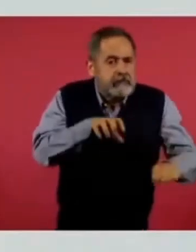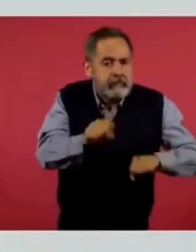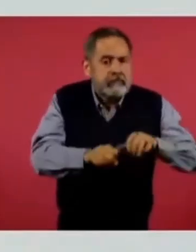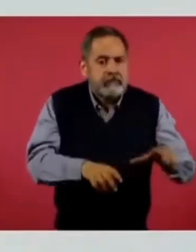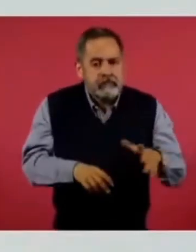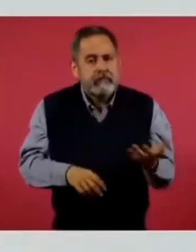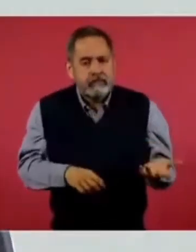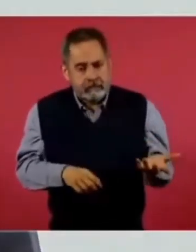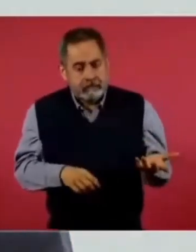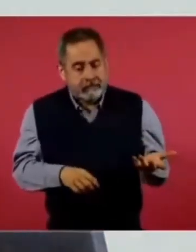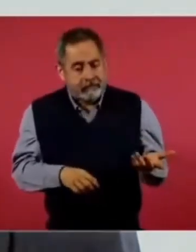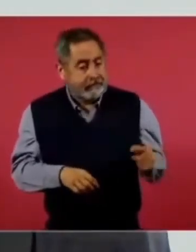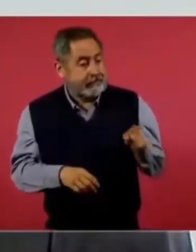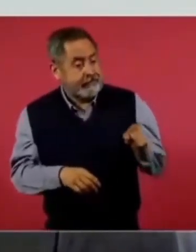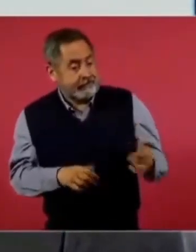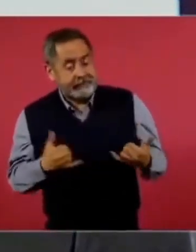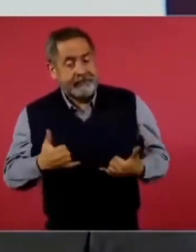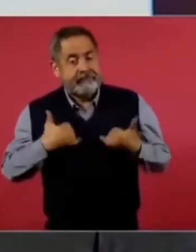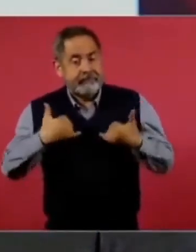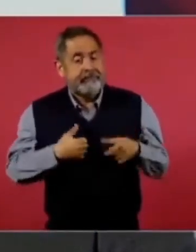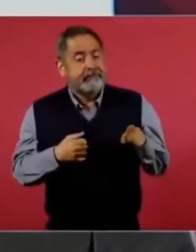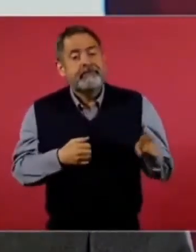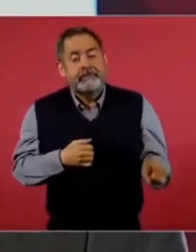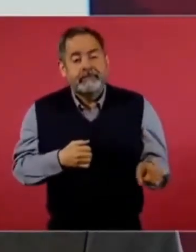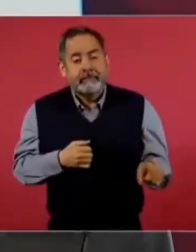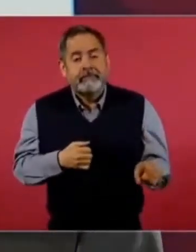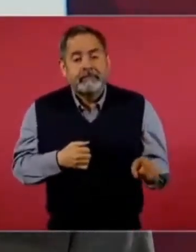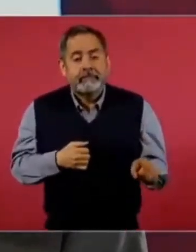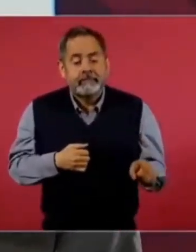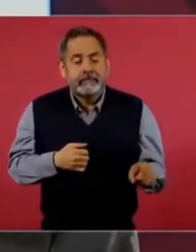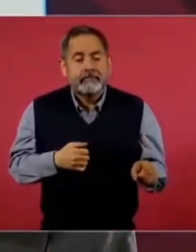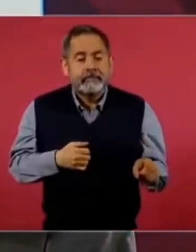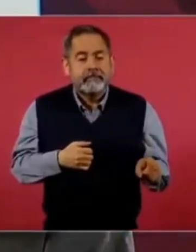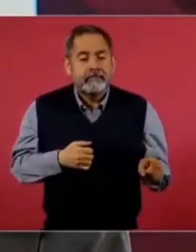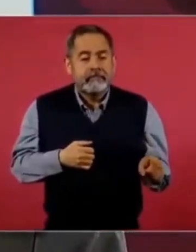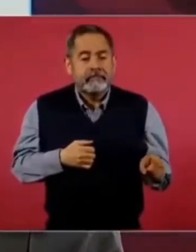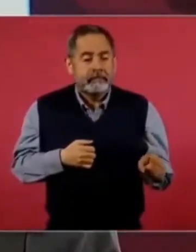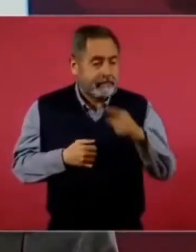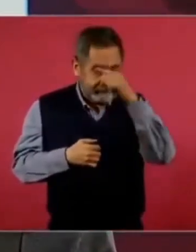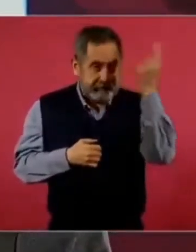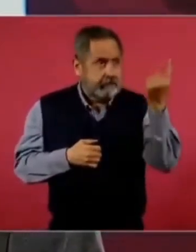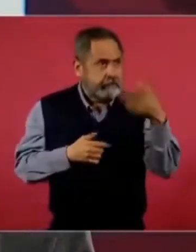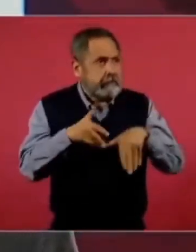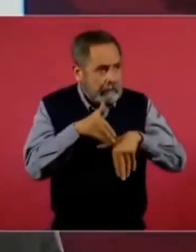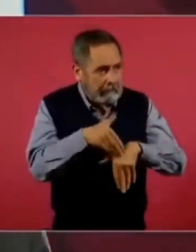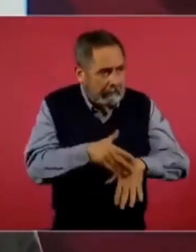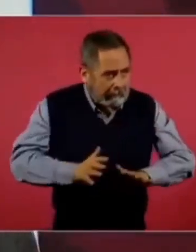se deja manipular.